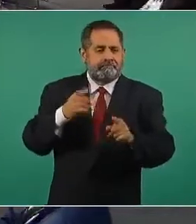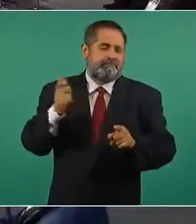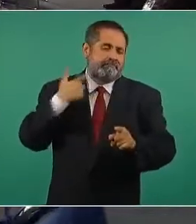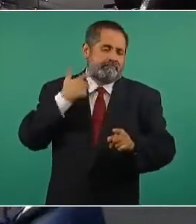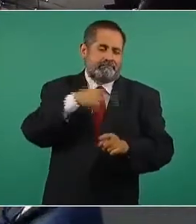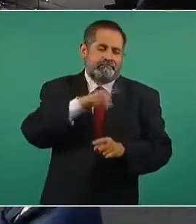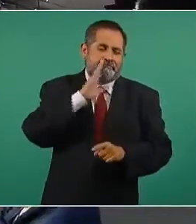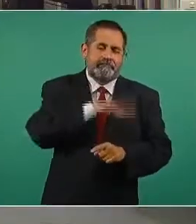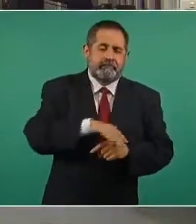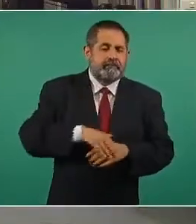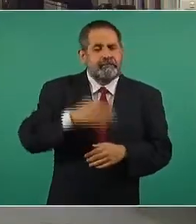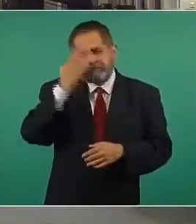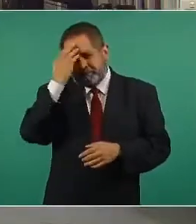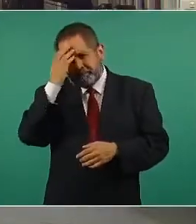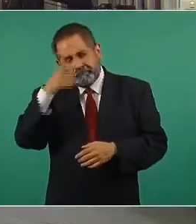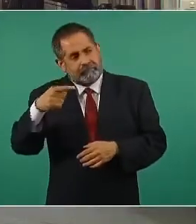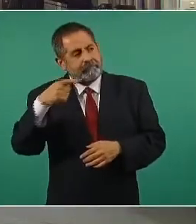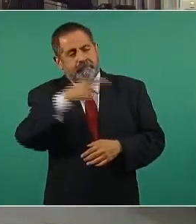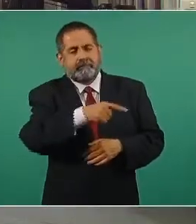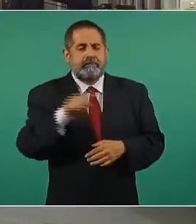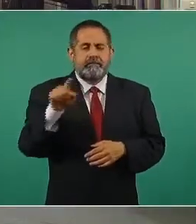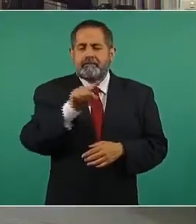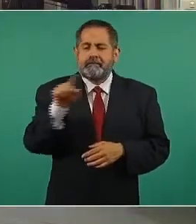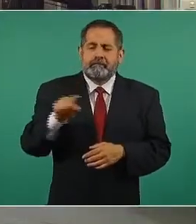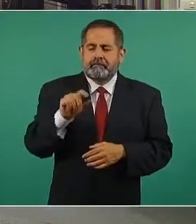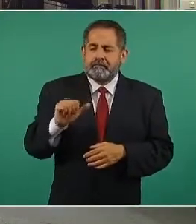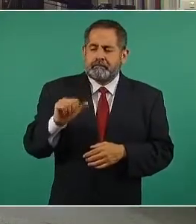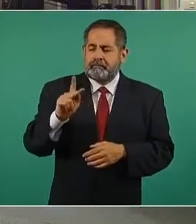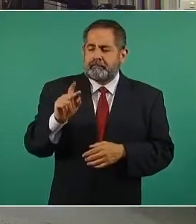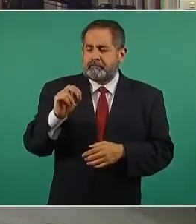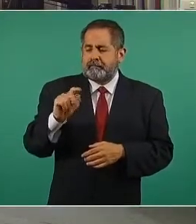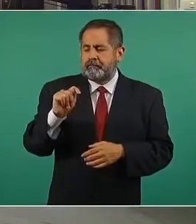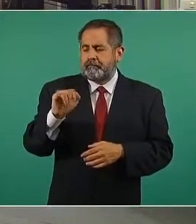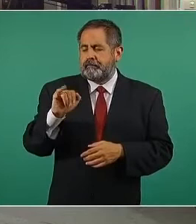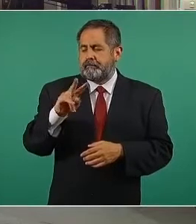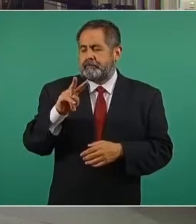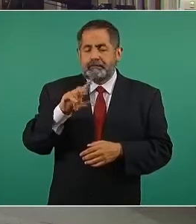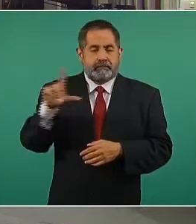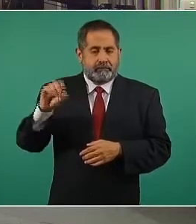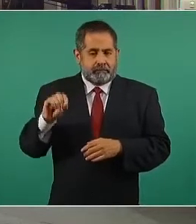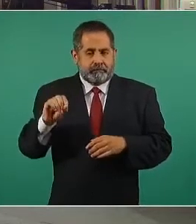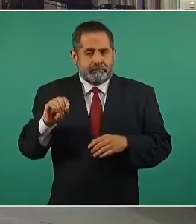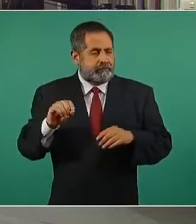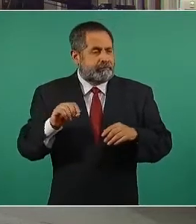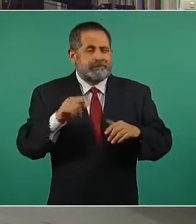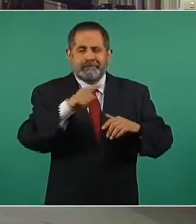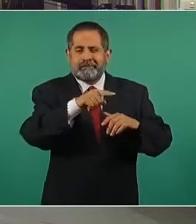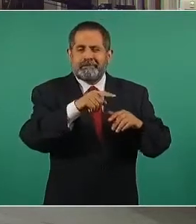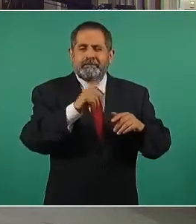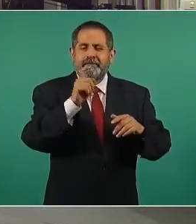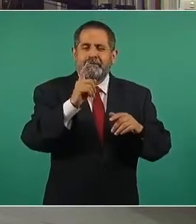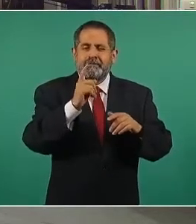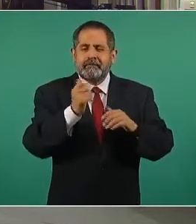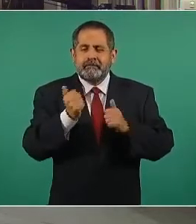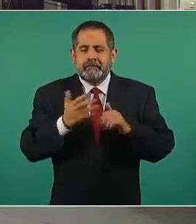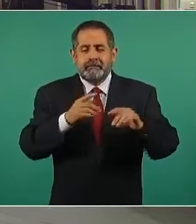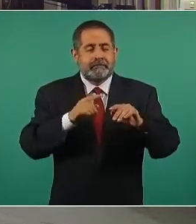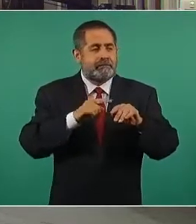del zapotillo, del acueducto El Zapotillo. Hay que recordar que este